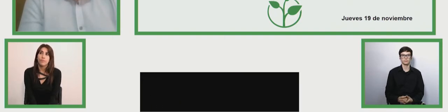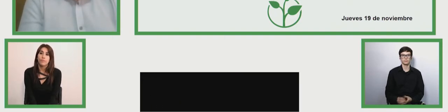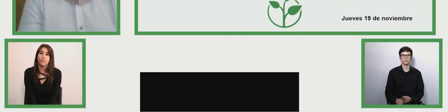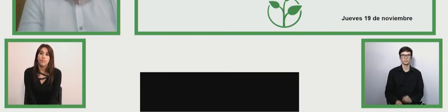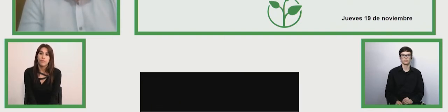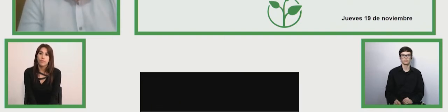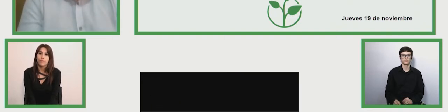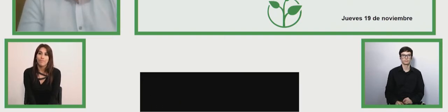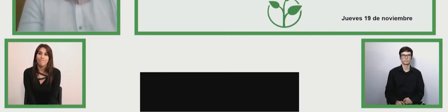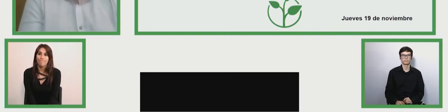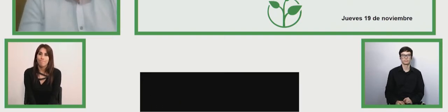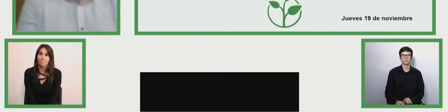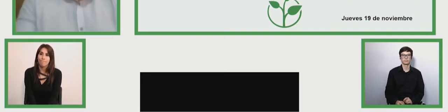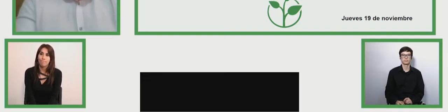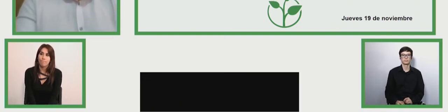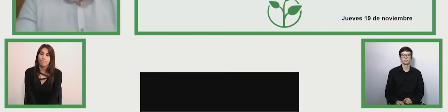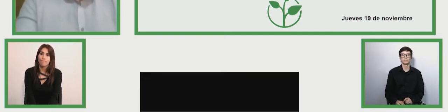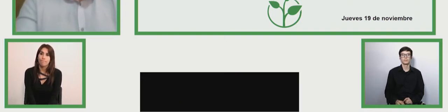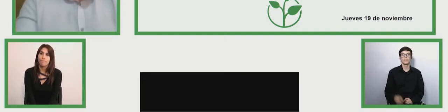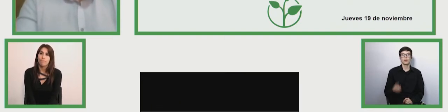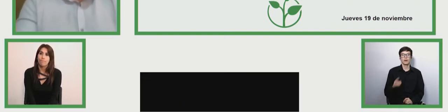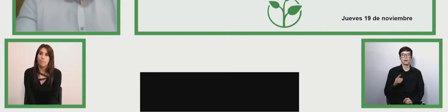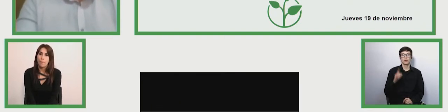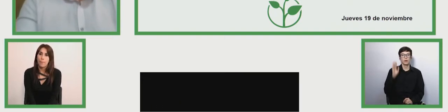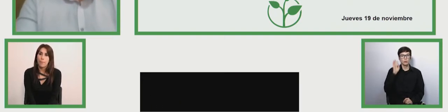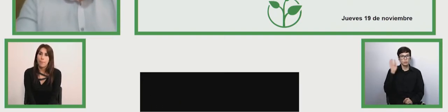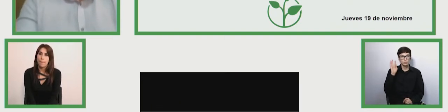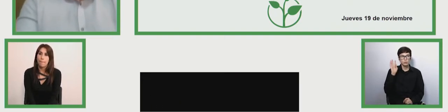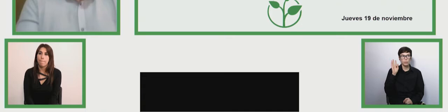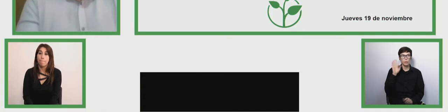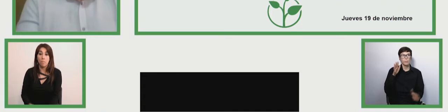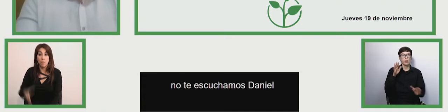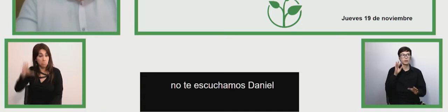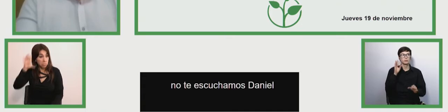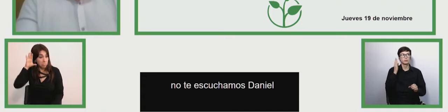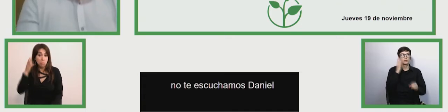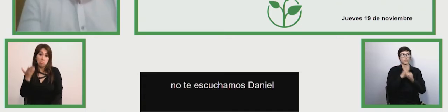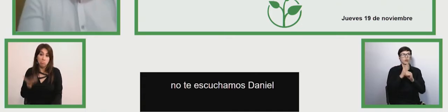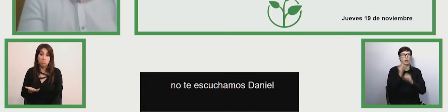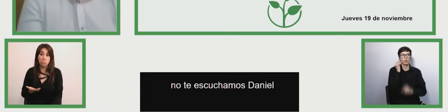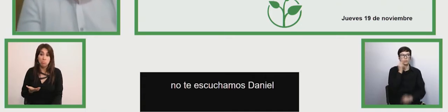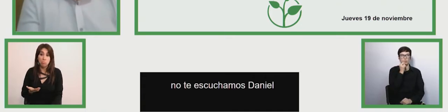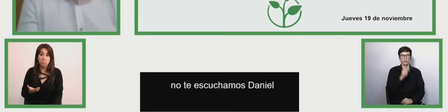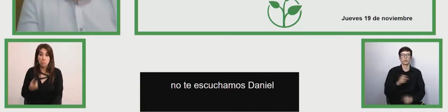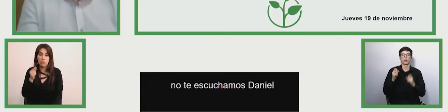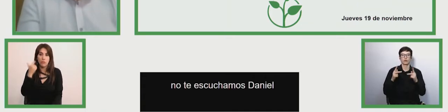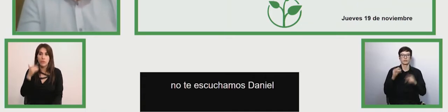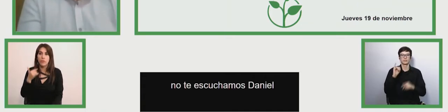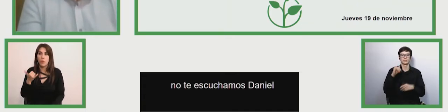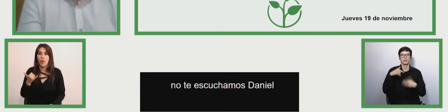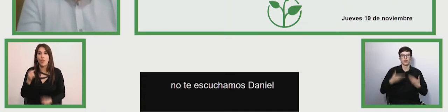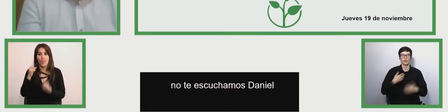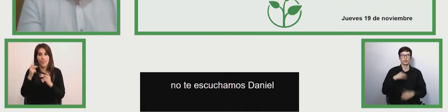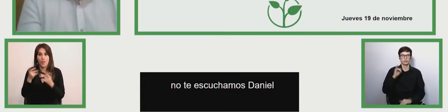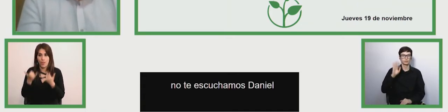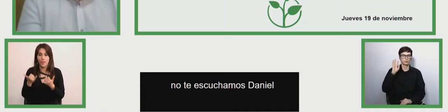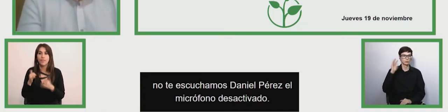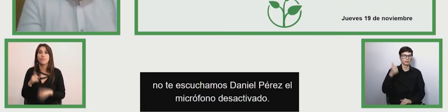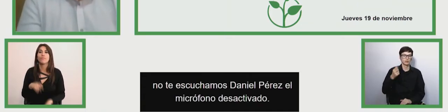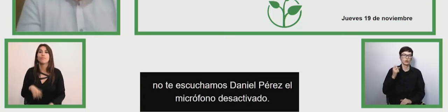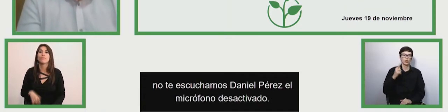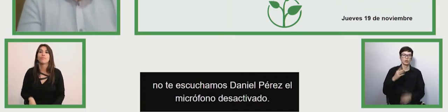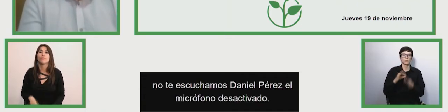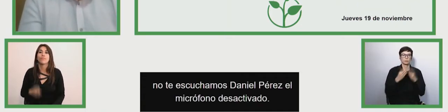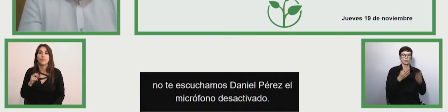No te escuchamos, Daniel. Creo que tienes el micro desactivado. Perfecto. Espero que ahí sí lo tengamos bien. Gracias,